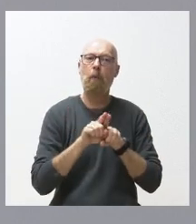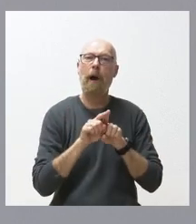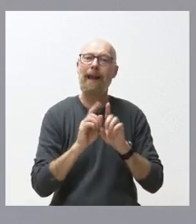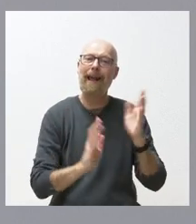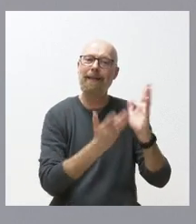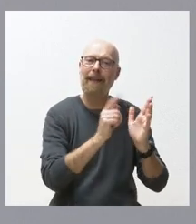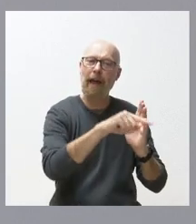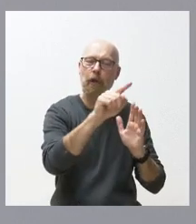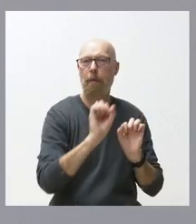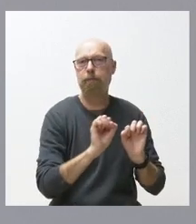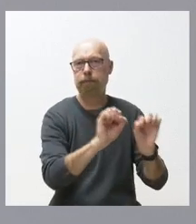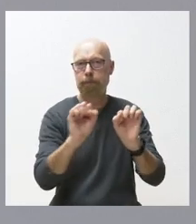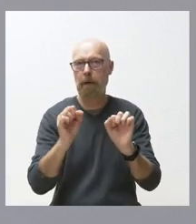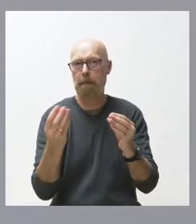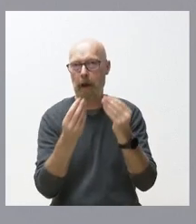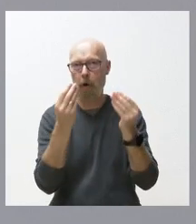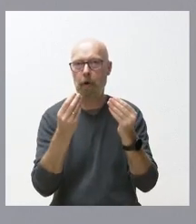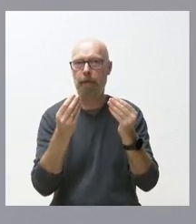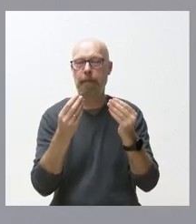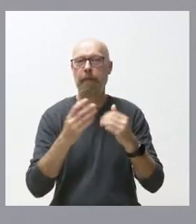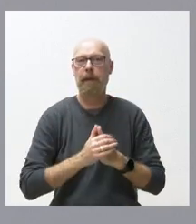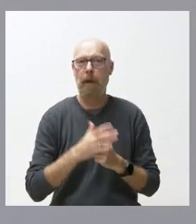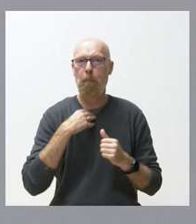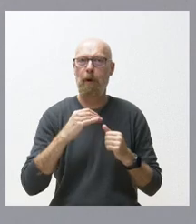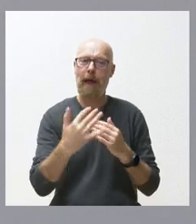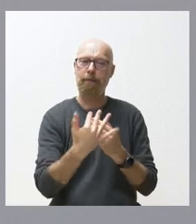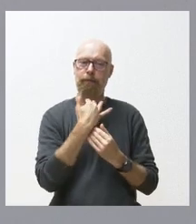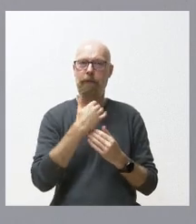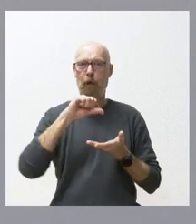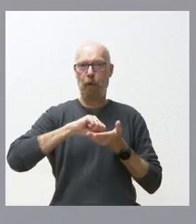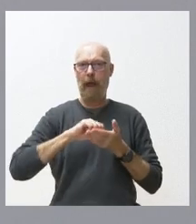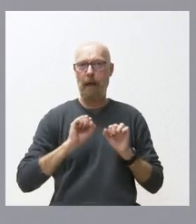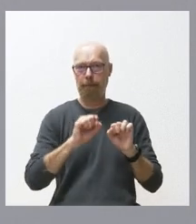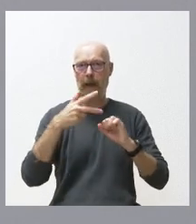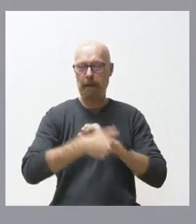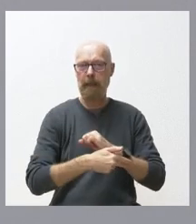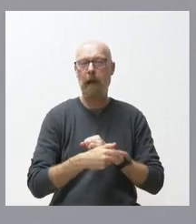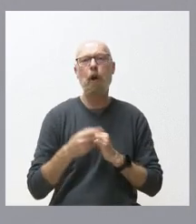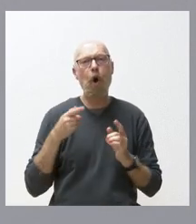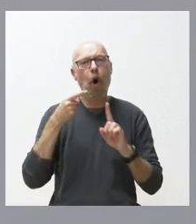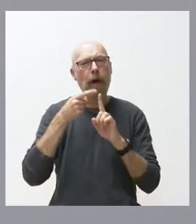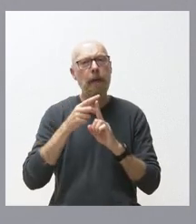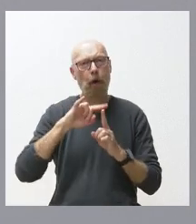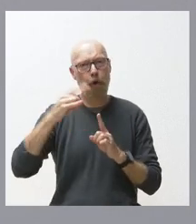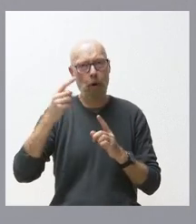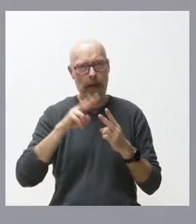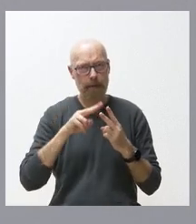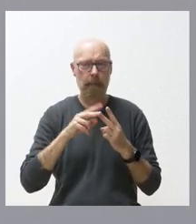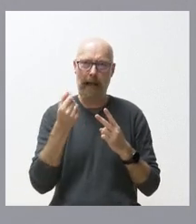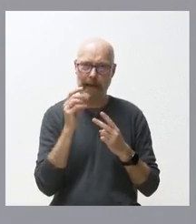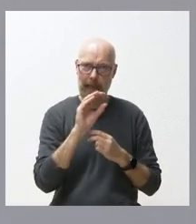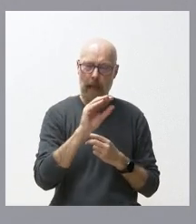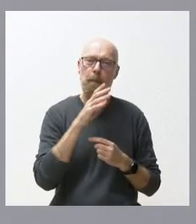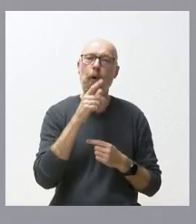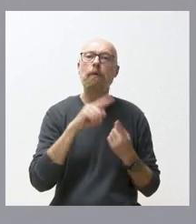incendios y que esos incendios se puedan trasladar a los entornos urbanos tiene un doble objetivo como usted ha señalado muy bien esta cantidad el objetivo por un lado